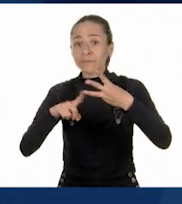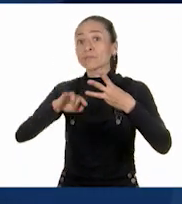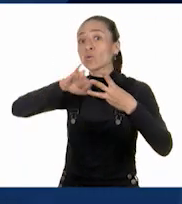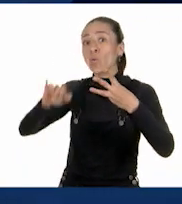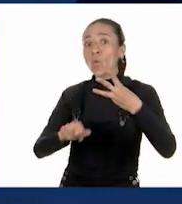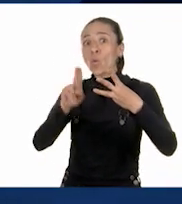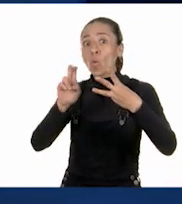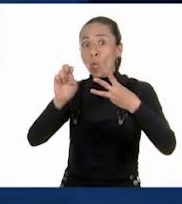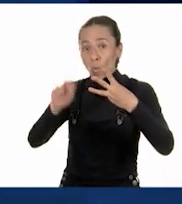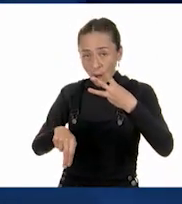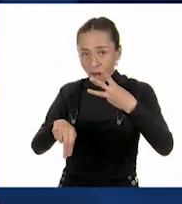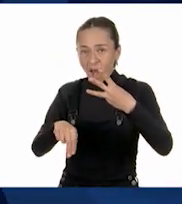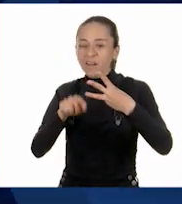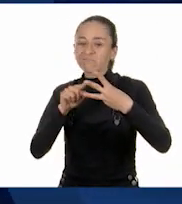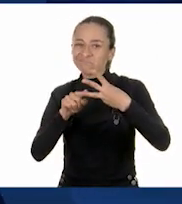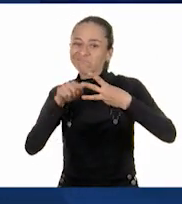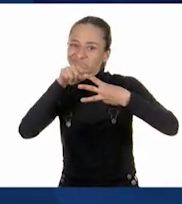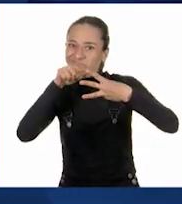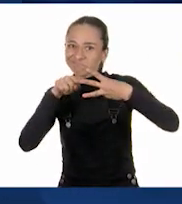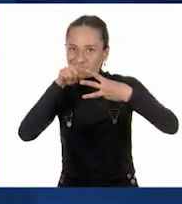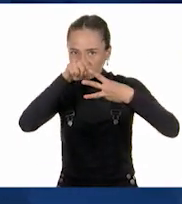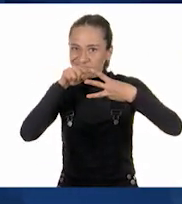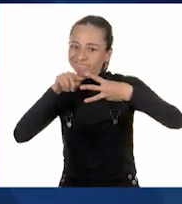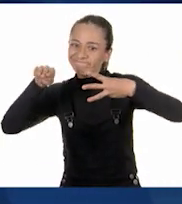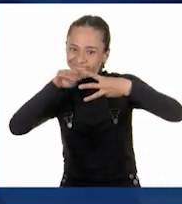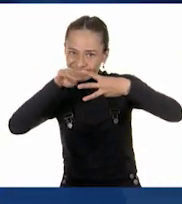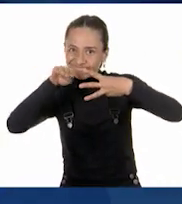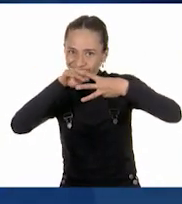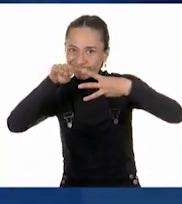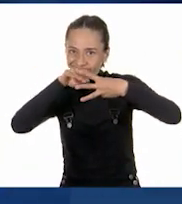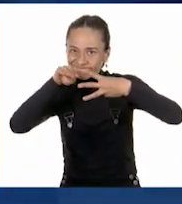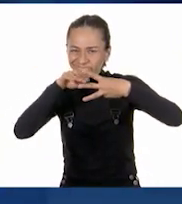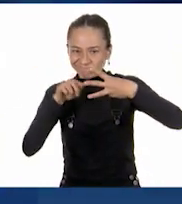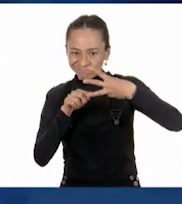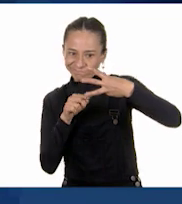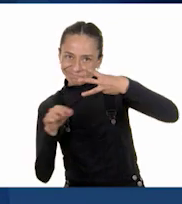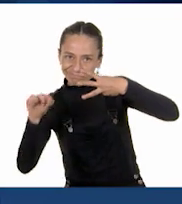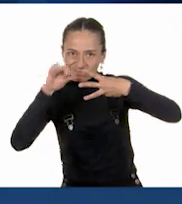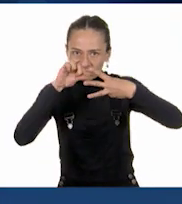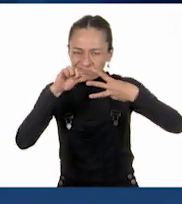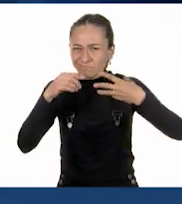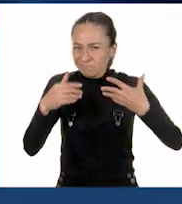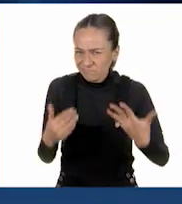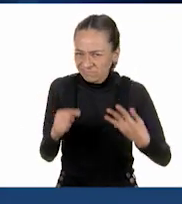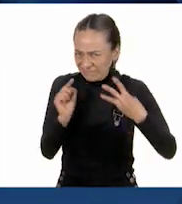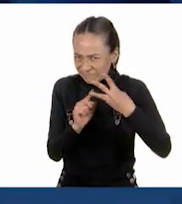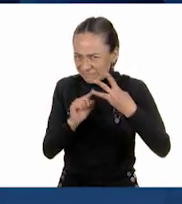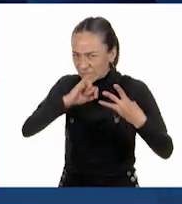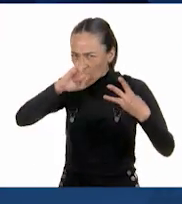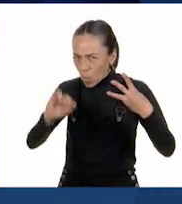encuentra en medio de las de sus compañeras. ¿En qué parte de la pista se encuentra Juan?